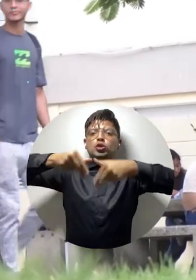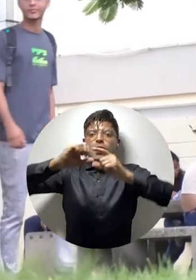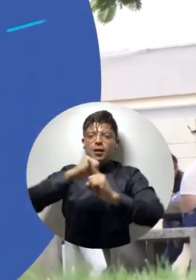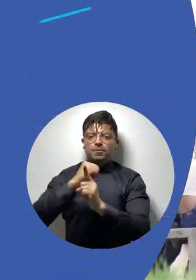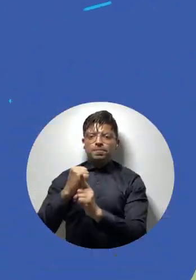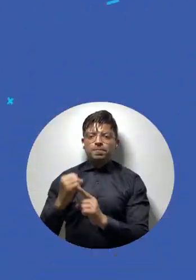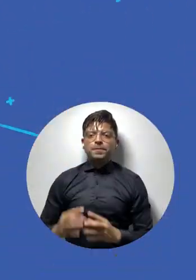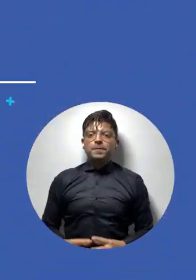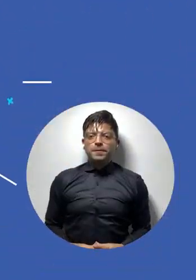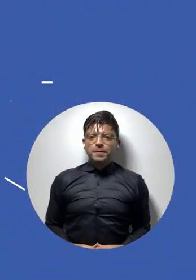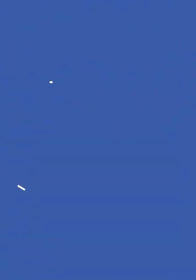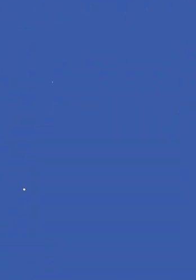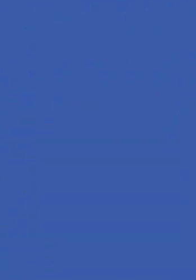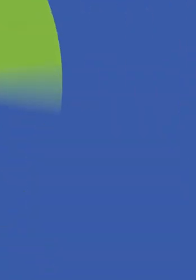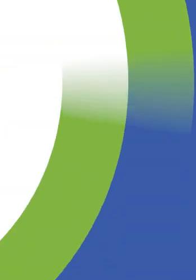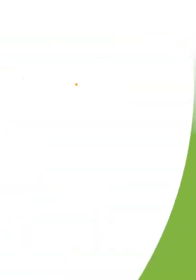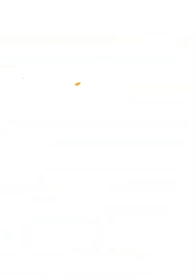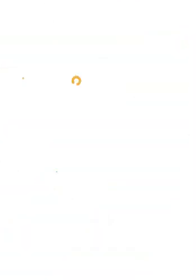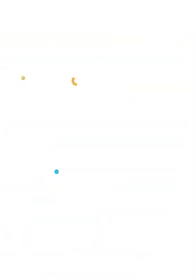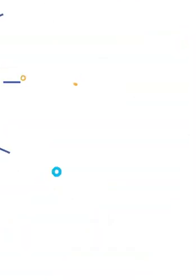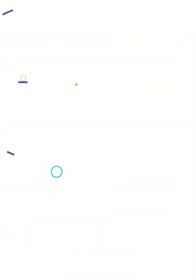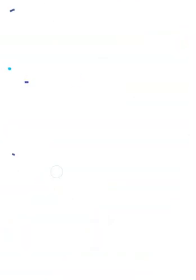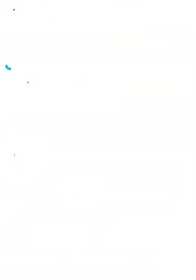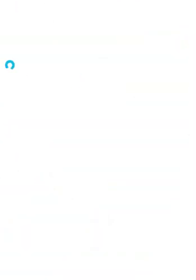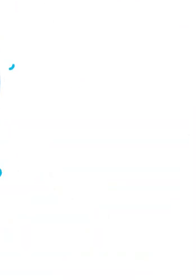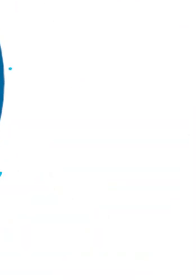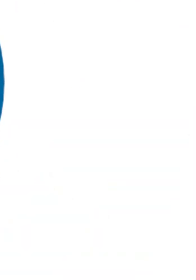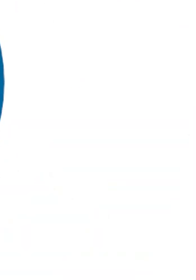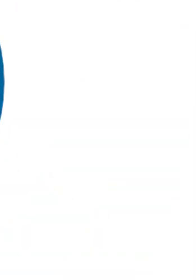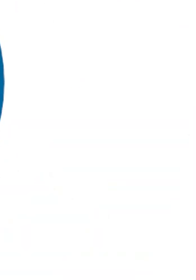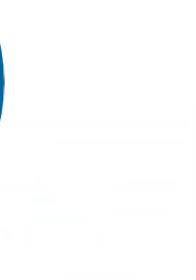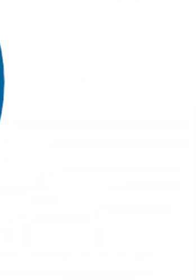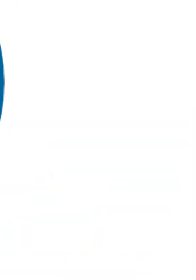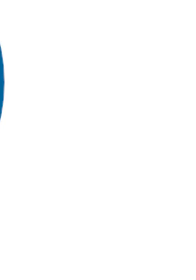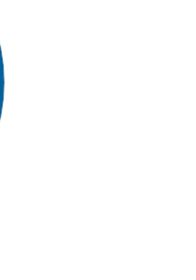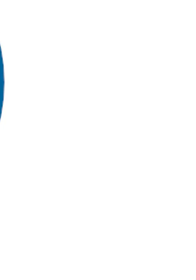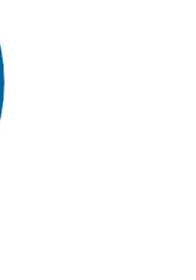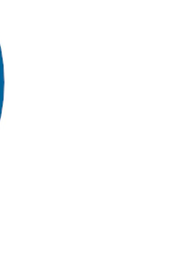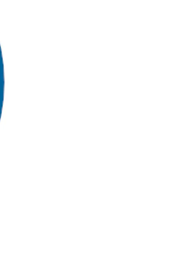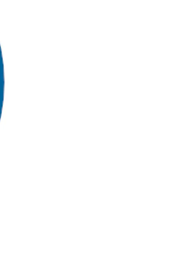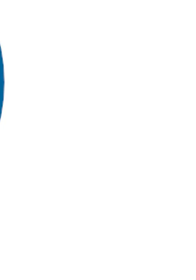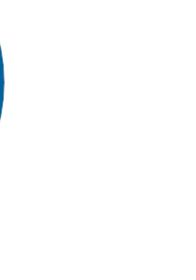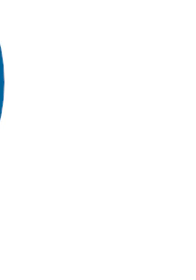Universidad de Magdalena, aún más incluyente e innovadora.